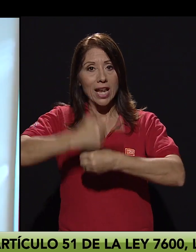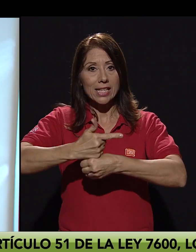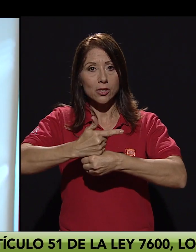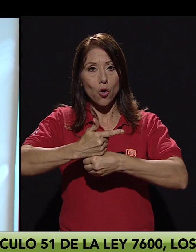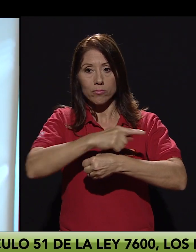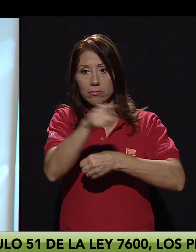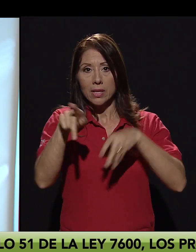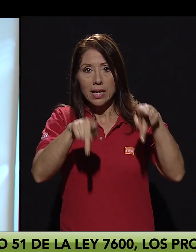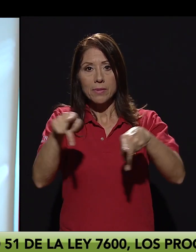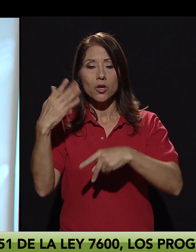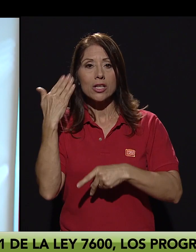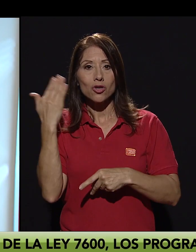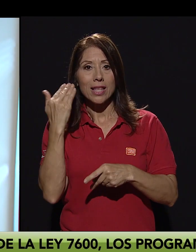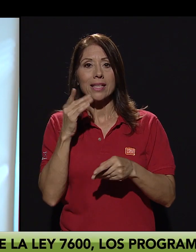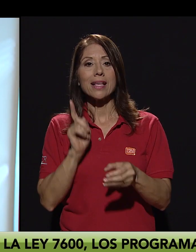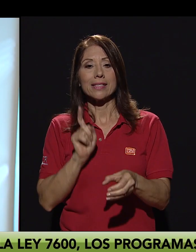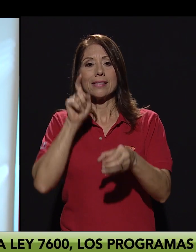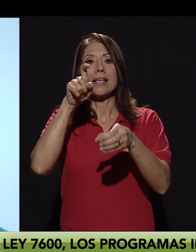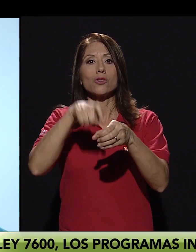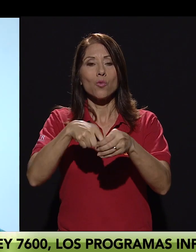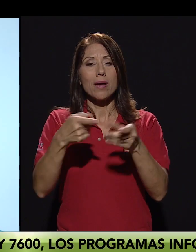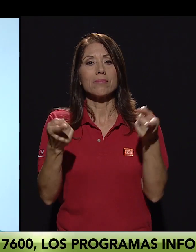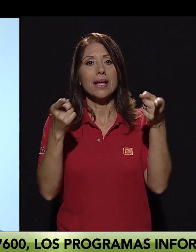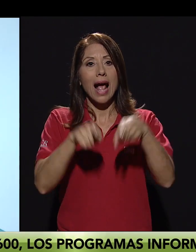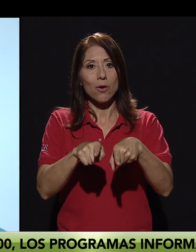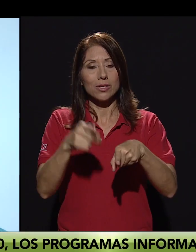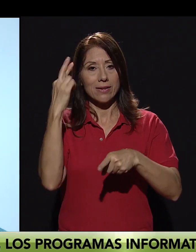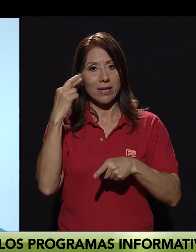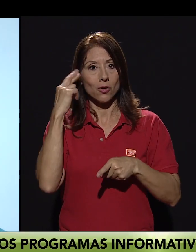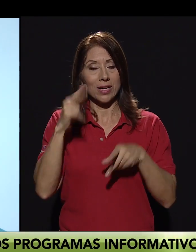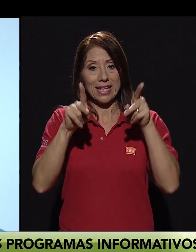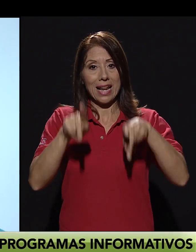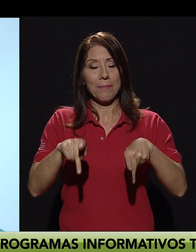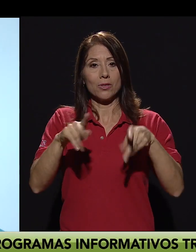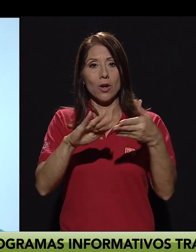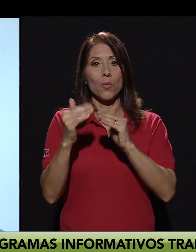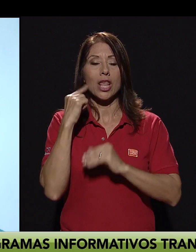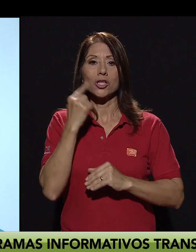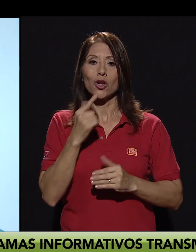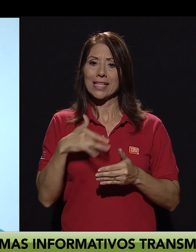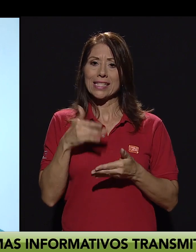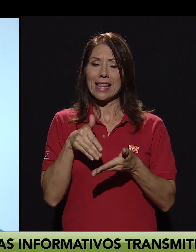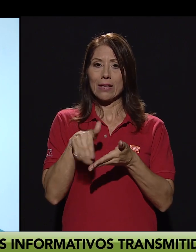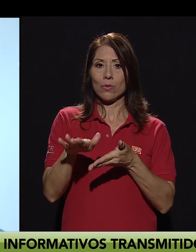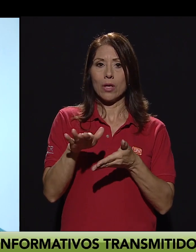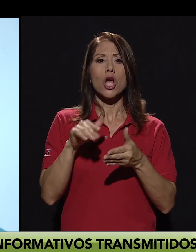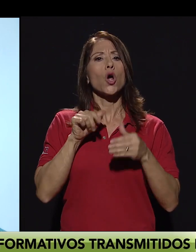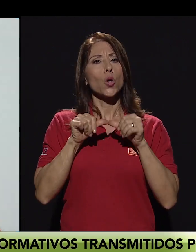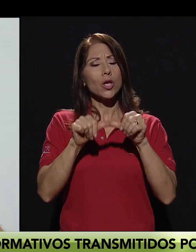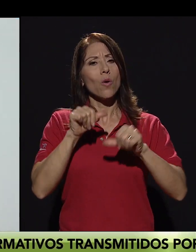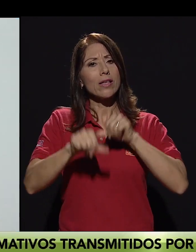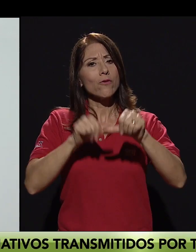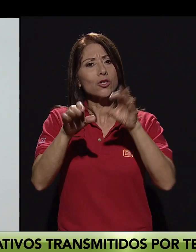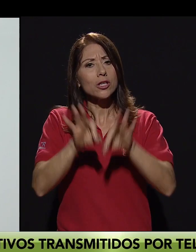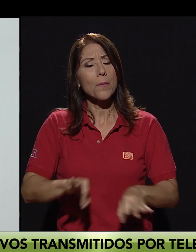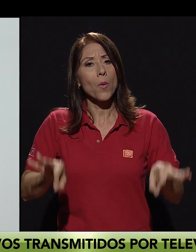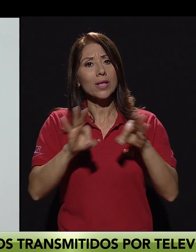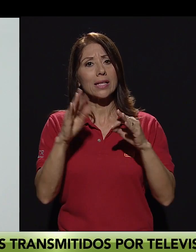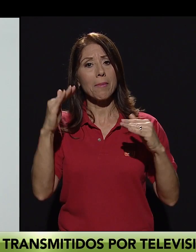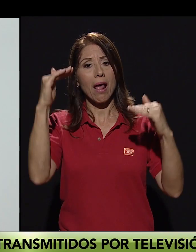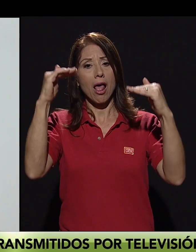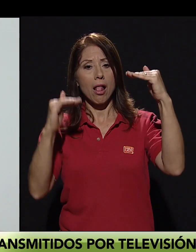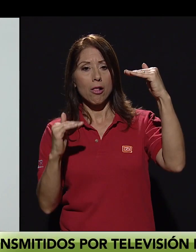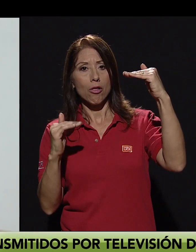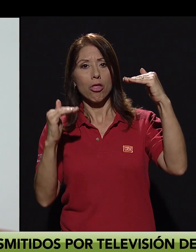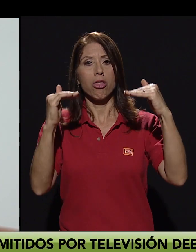oyente se suman a las causas de exclusión de la sociedad sorda. Sin embargo, existen proyectos haciendo esfuerzos importantes para acortar las